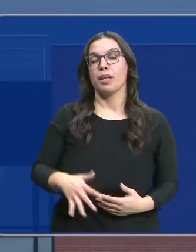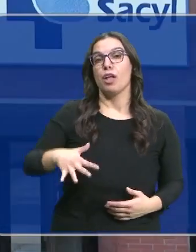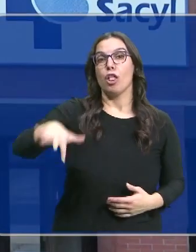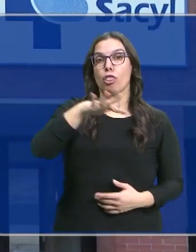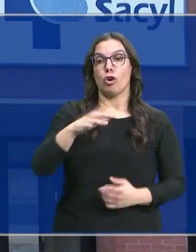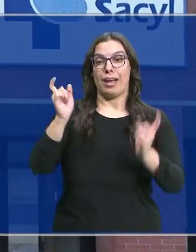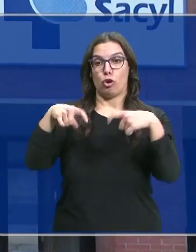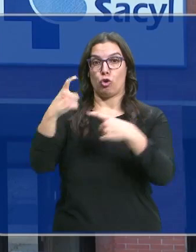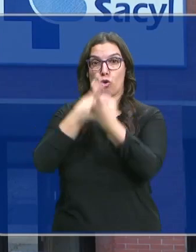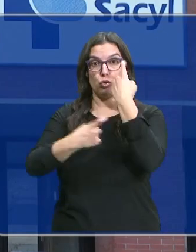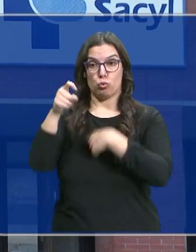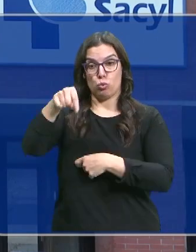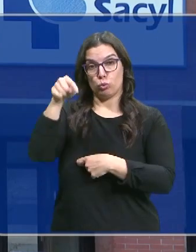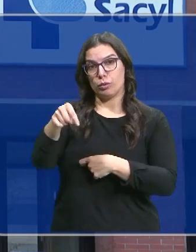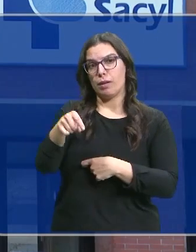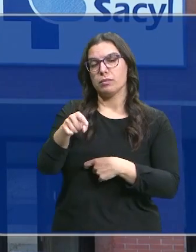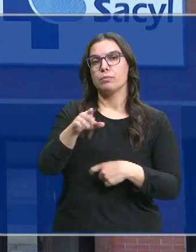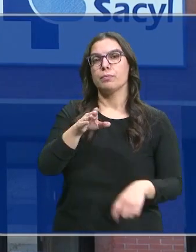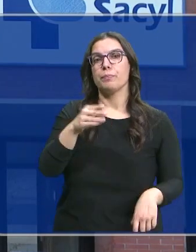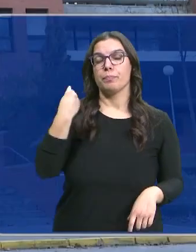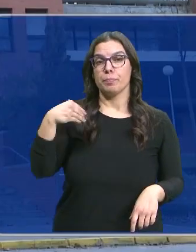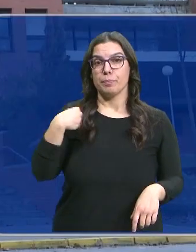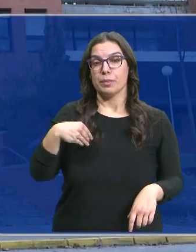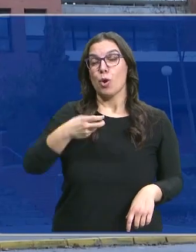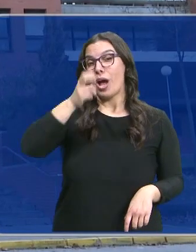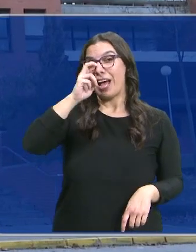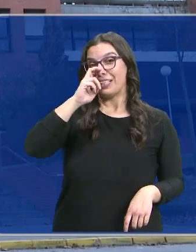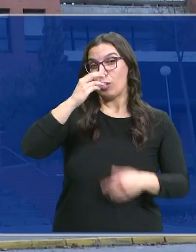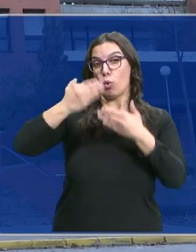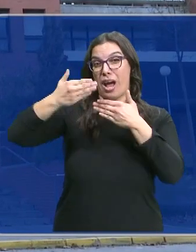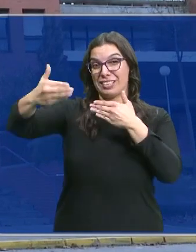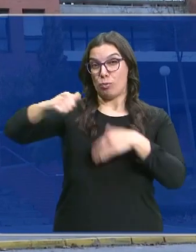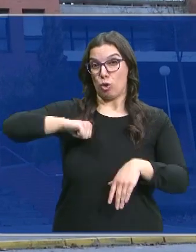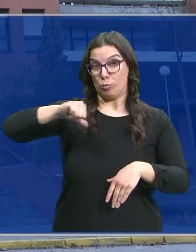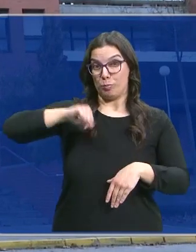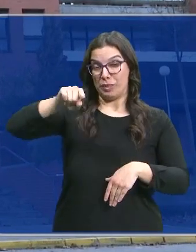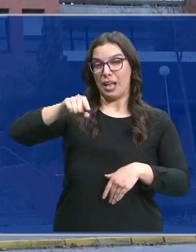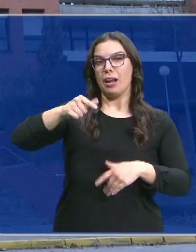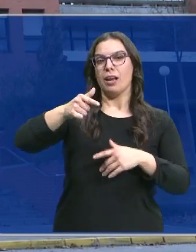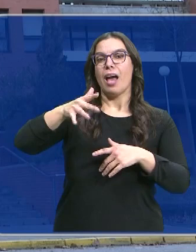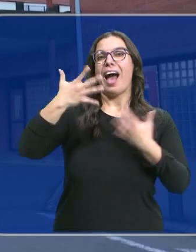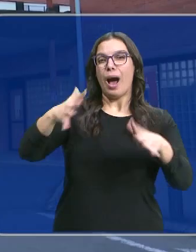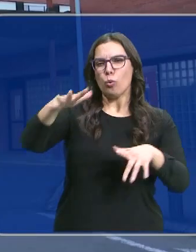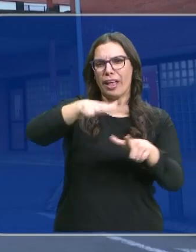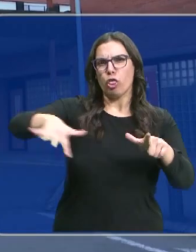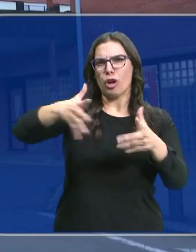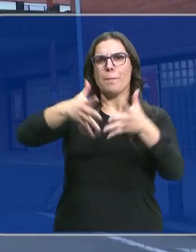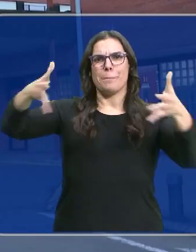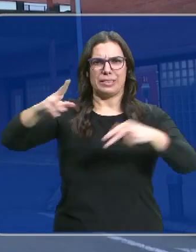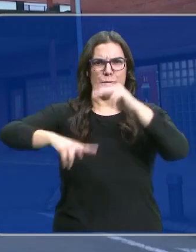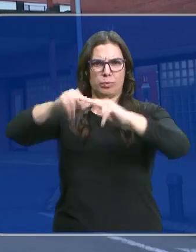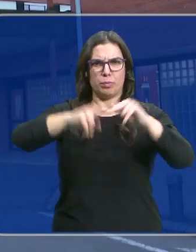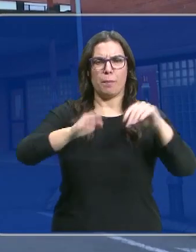zona de consultas de radioterapia estará ubicada en el antiguo archivo del Hospital El Bierzo, aunque se va a incrementar toda la superficie hospitalaria para